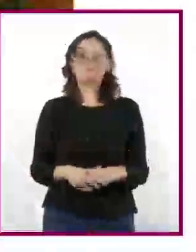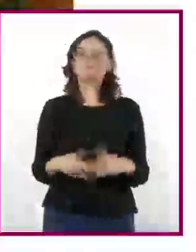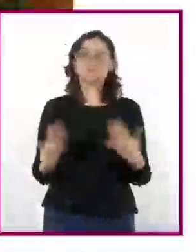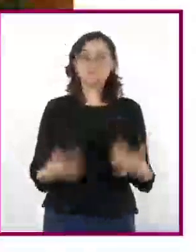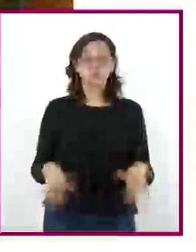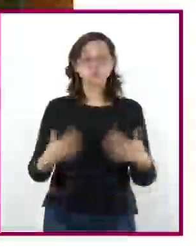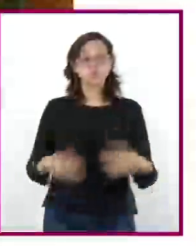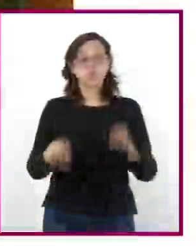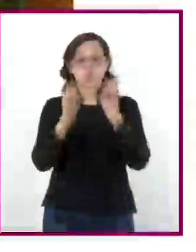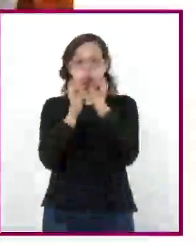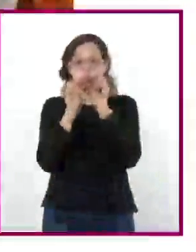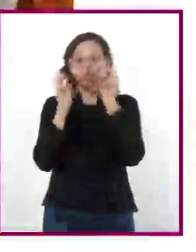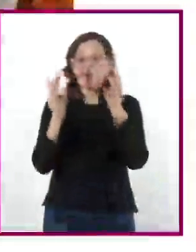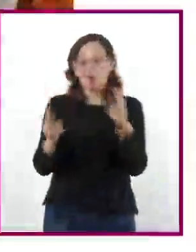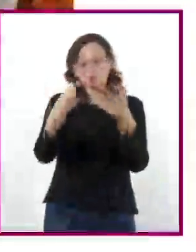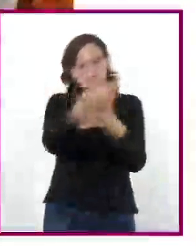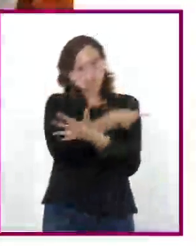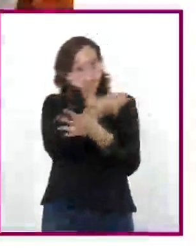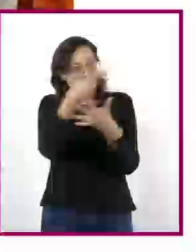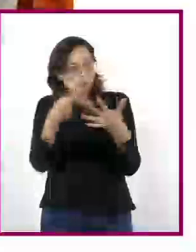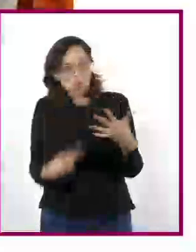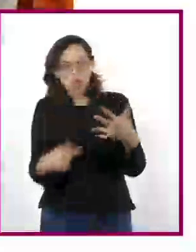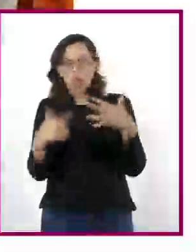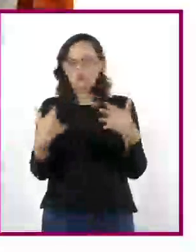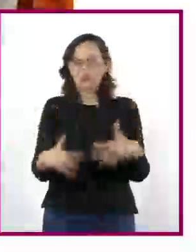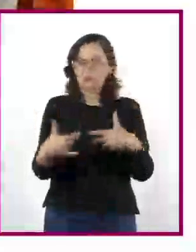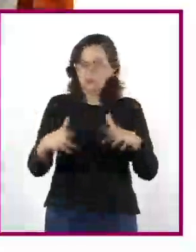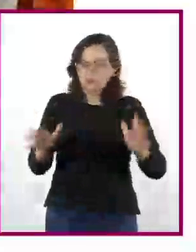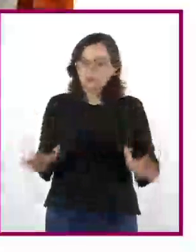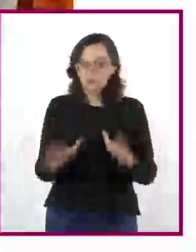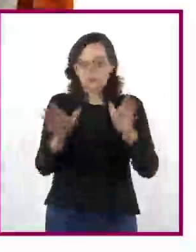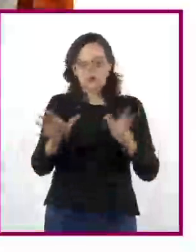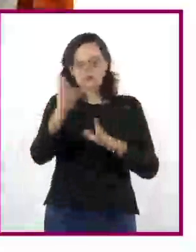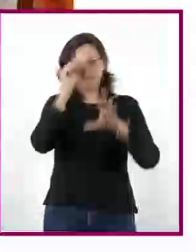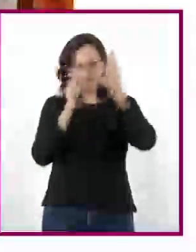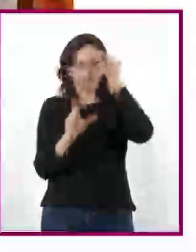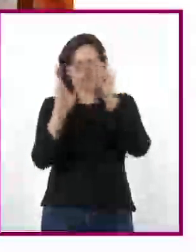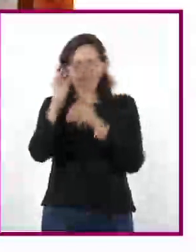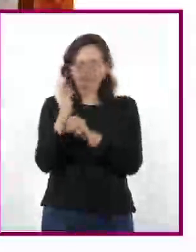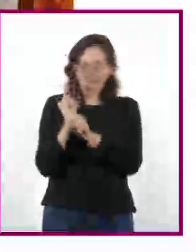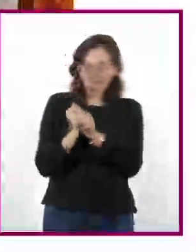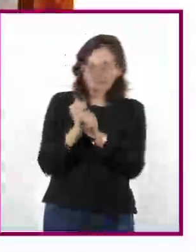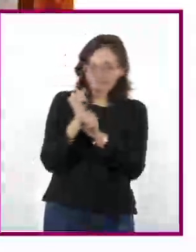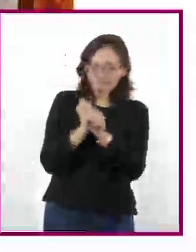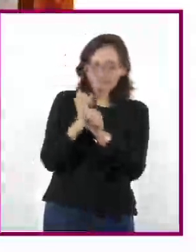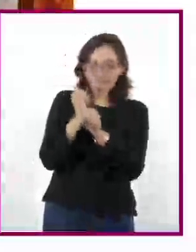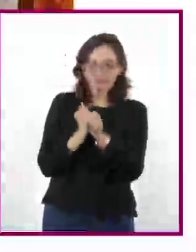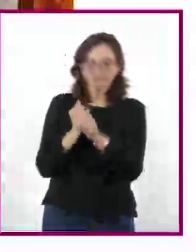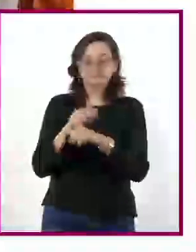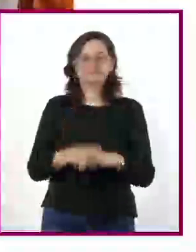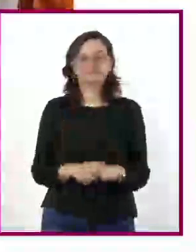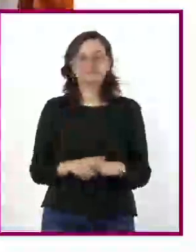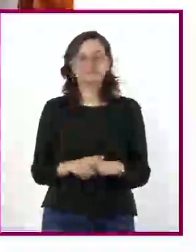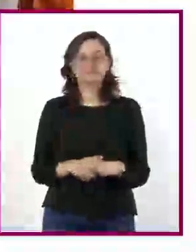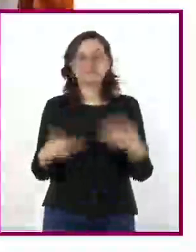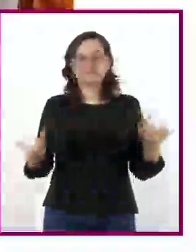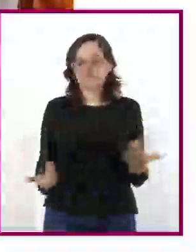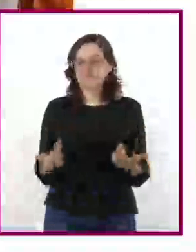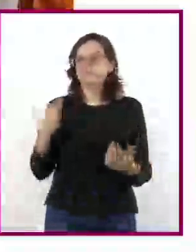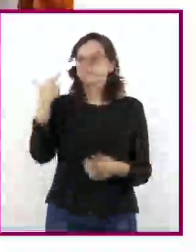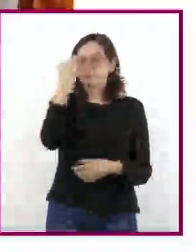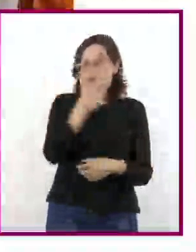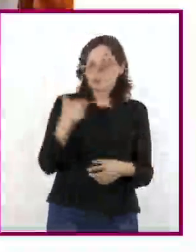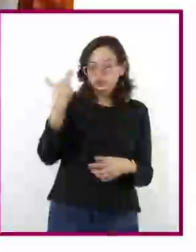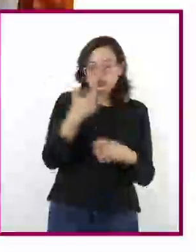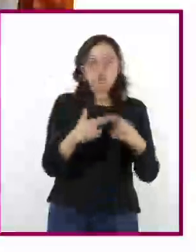Este estudio sí que es todo un caso. Fomenta el aprendizaje y la investigación. Sirve para desarrollar el análisis,